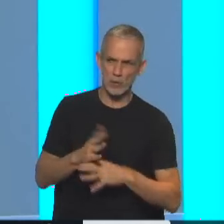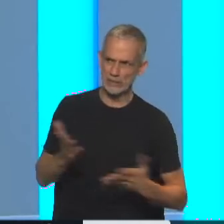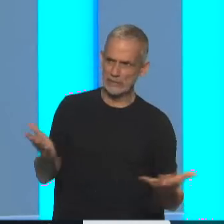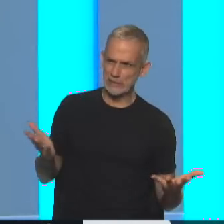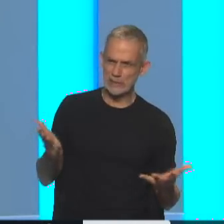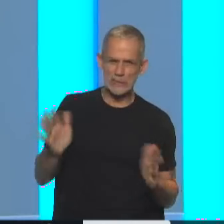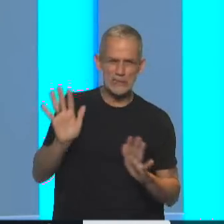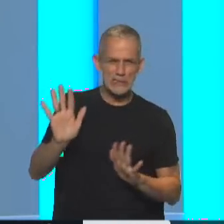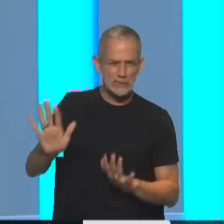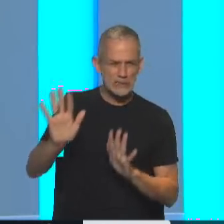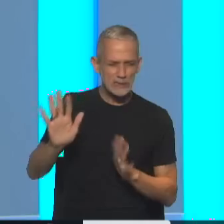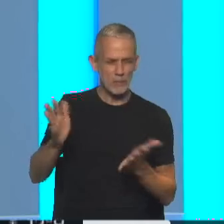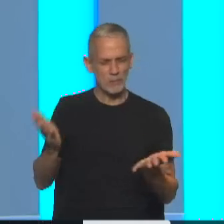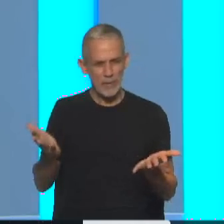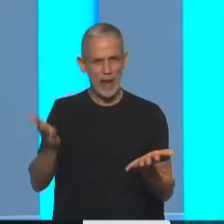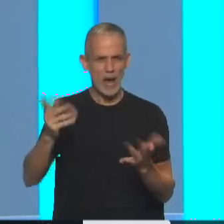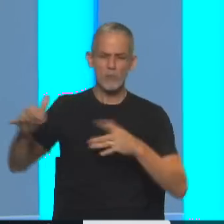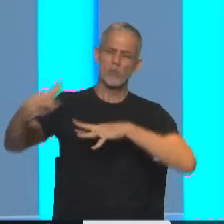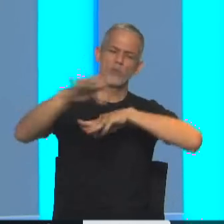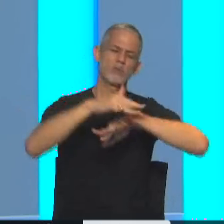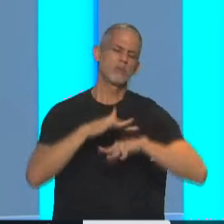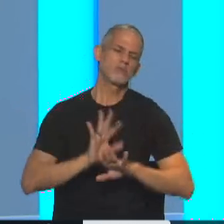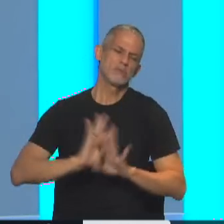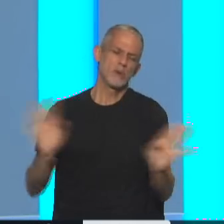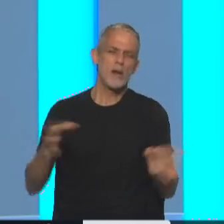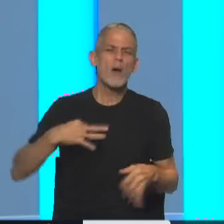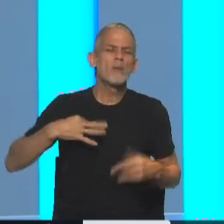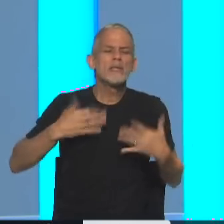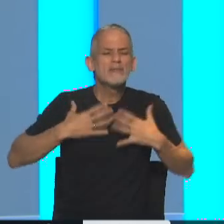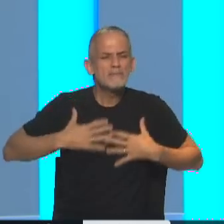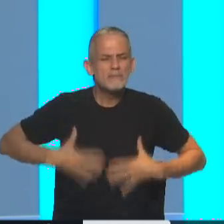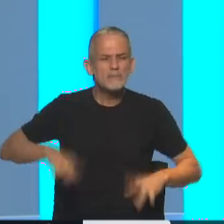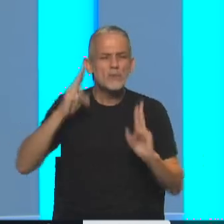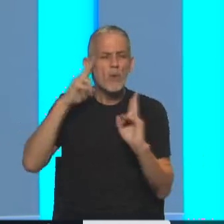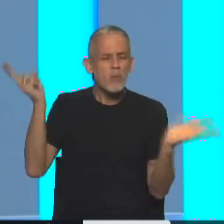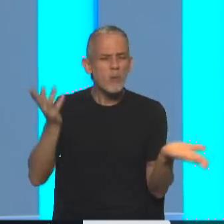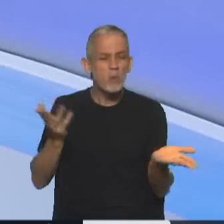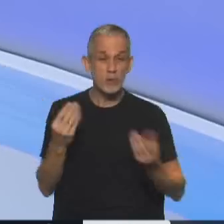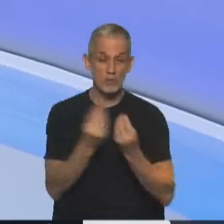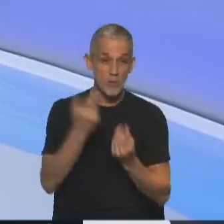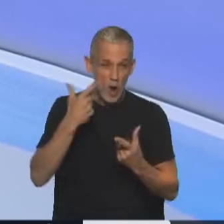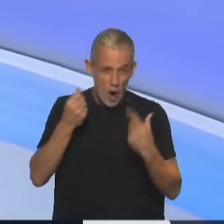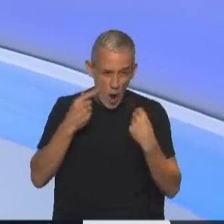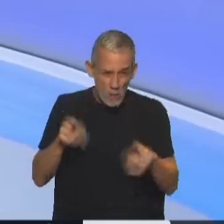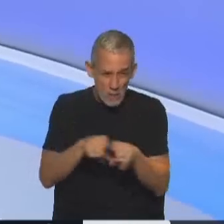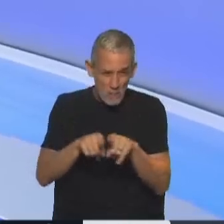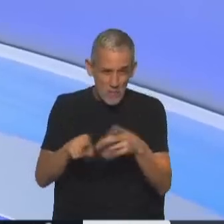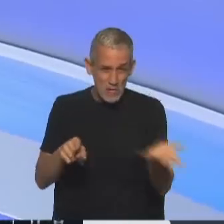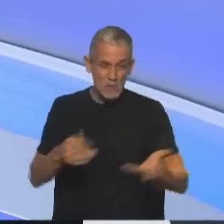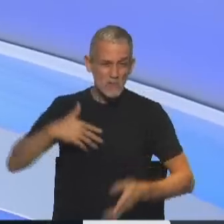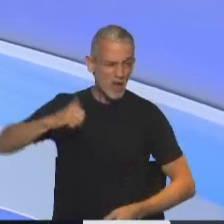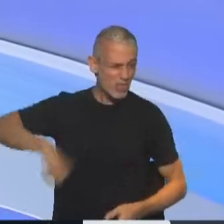digo, vamos a tratar de desmitificar esto y vivir una vida más relajada porque en realidad a muchos hombres les pasa, como decía la doctora,